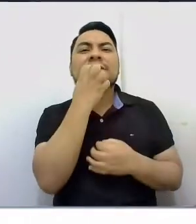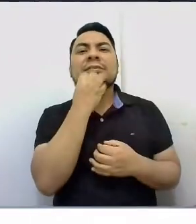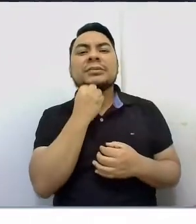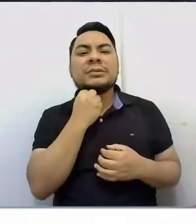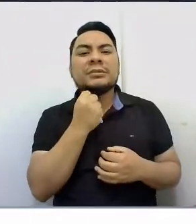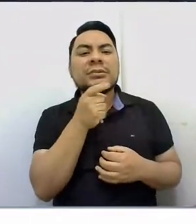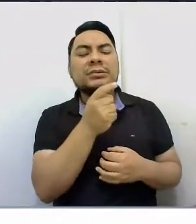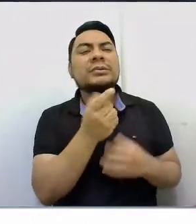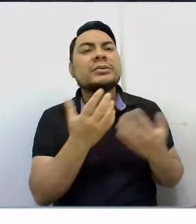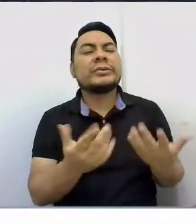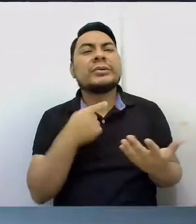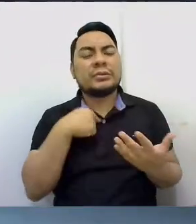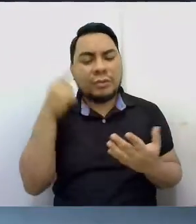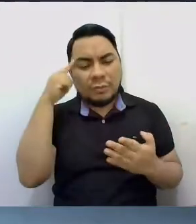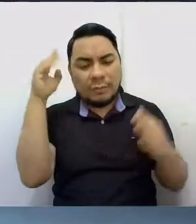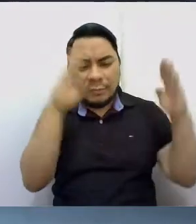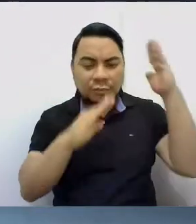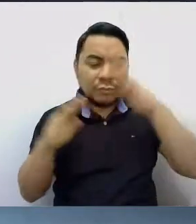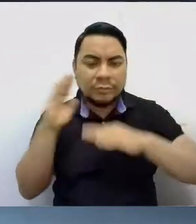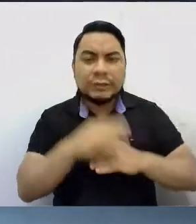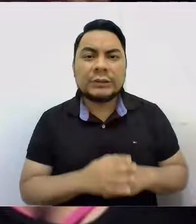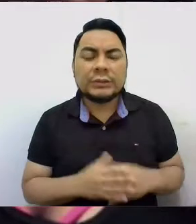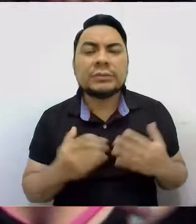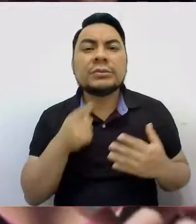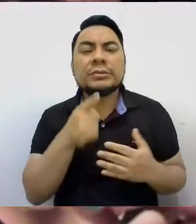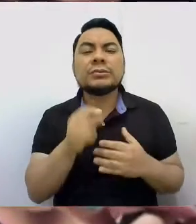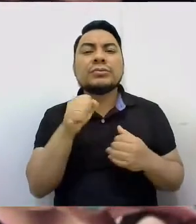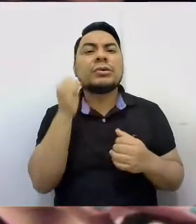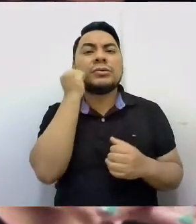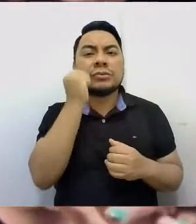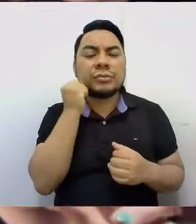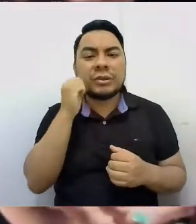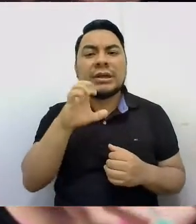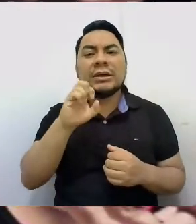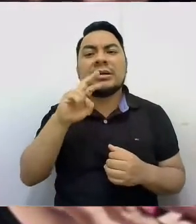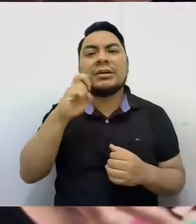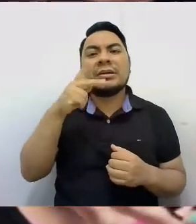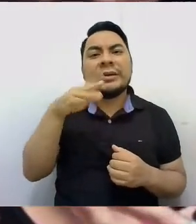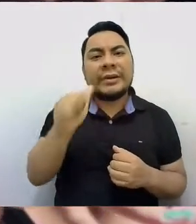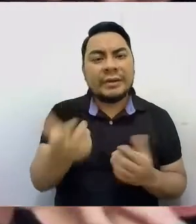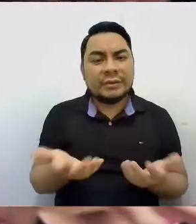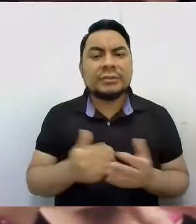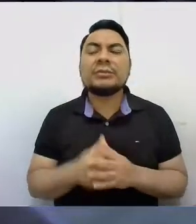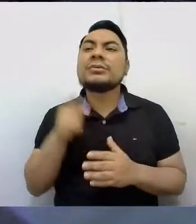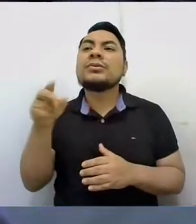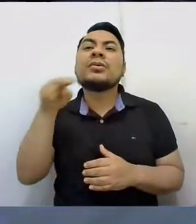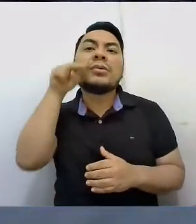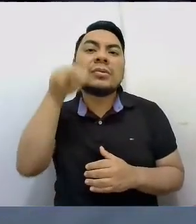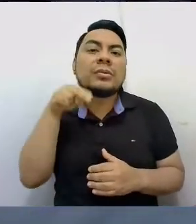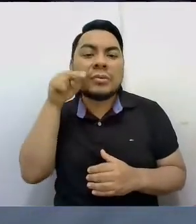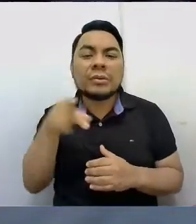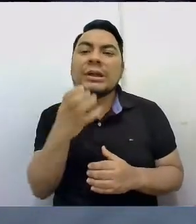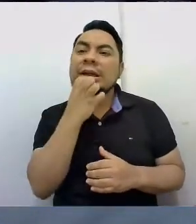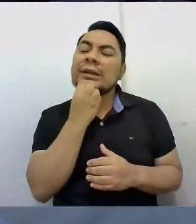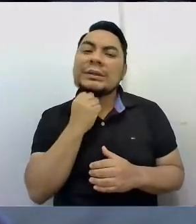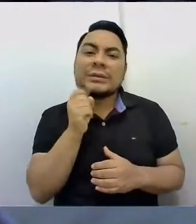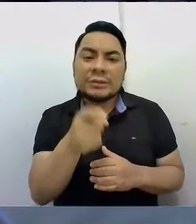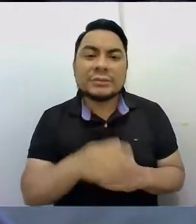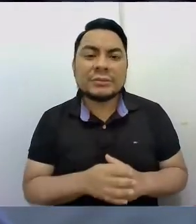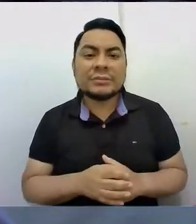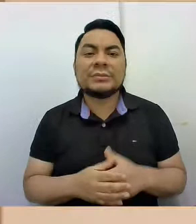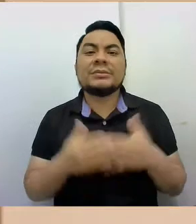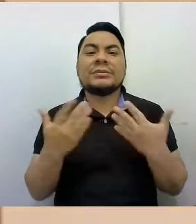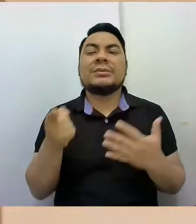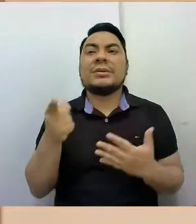preocupada tu sobrina Elka, tus nietos te extrañan. Y acá se le caen la sangre, no